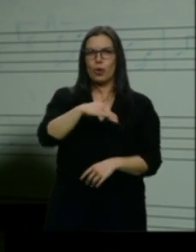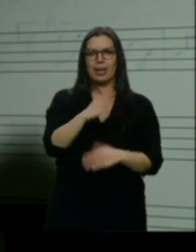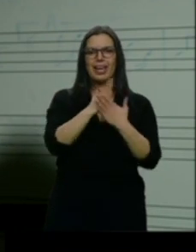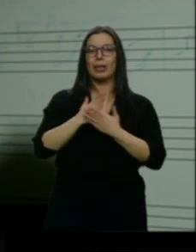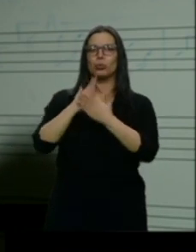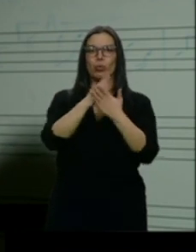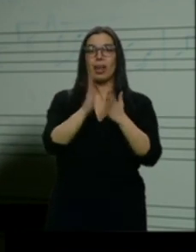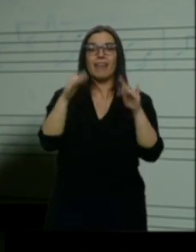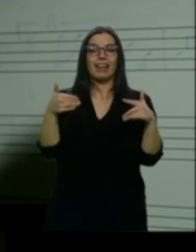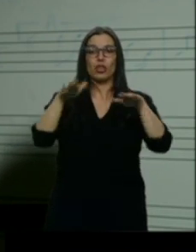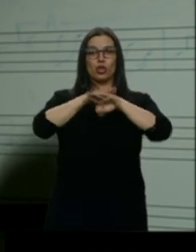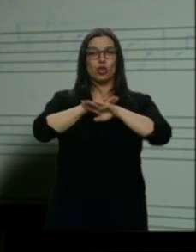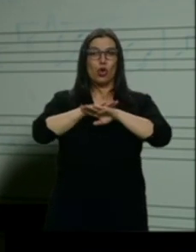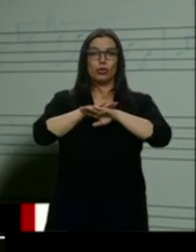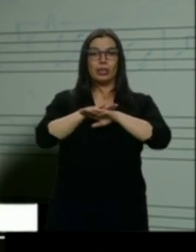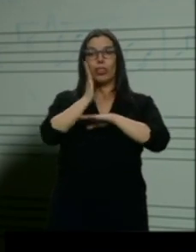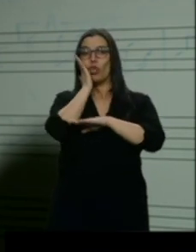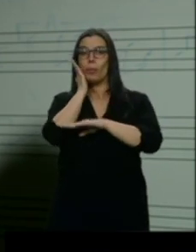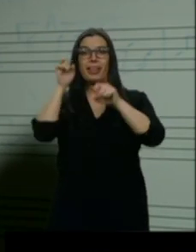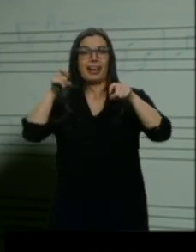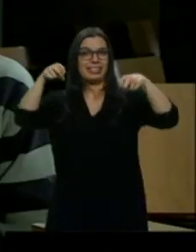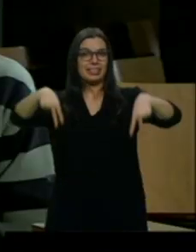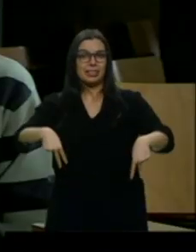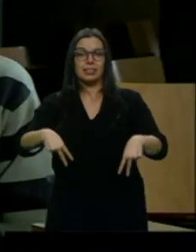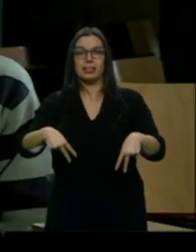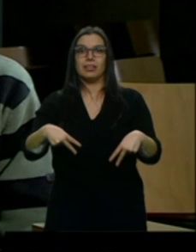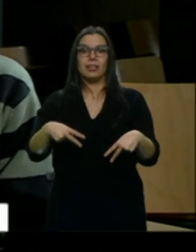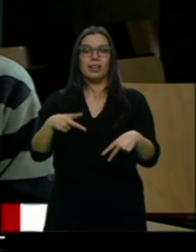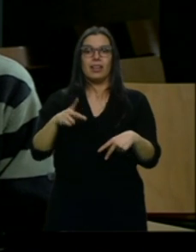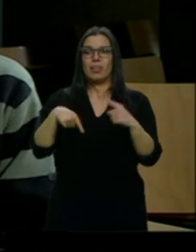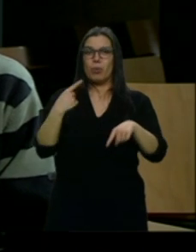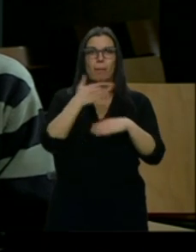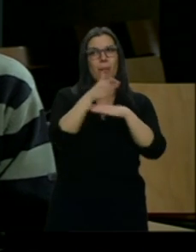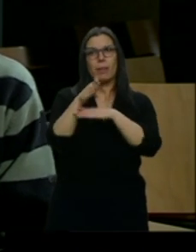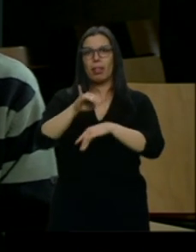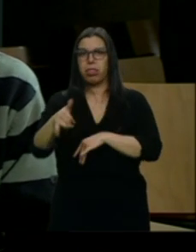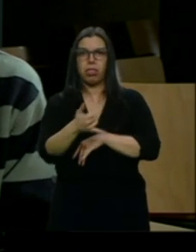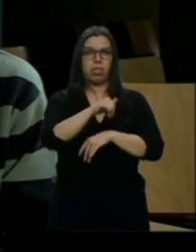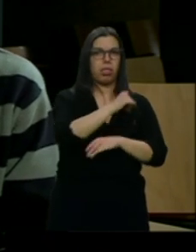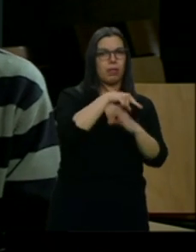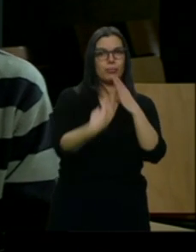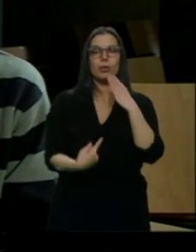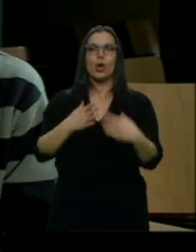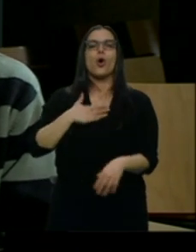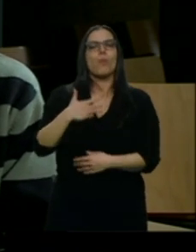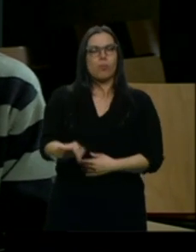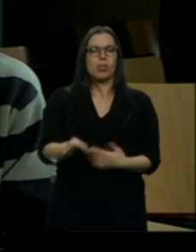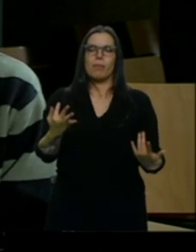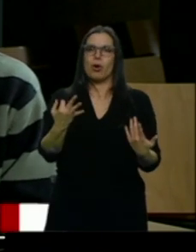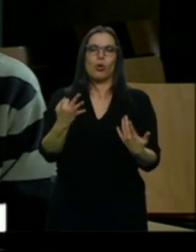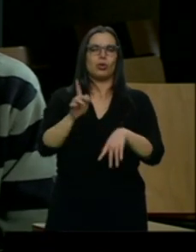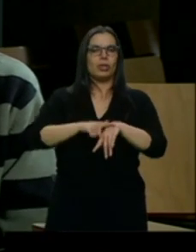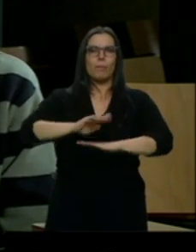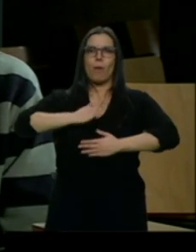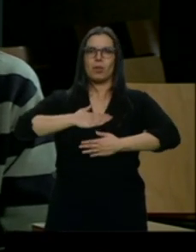noches y no descansas bien, vienes cansado a todo. Se puede. Lo que pasa es que pierdes tiempo para ti. Casi no tienes tiempo